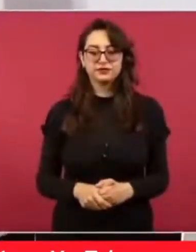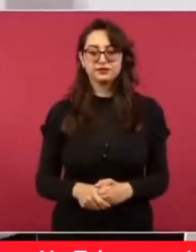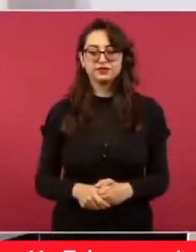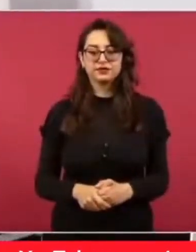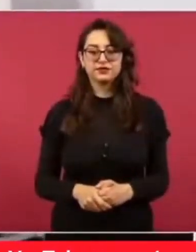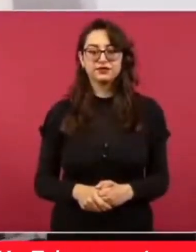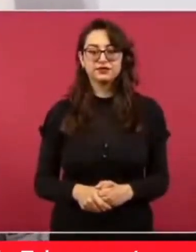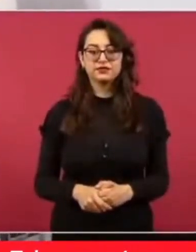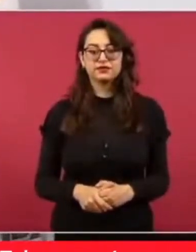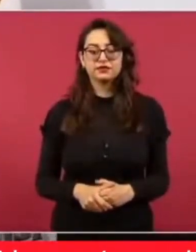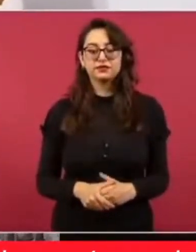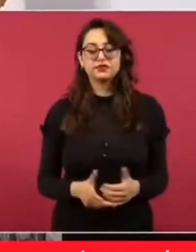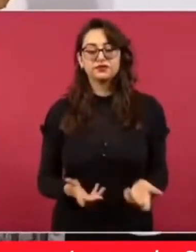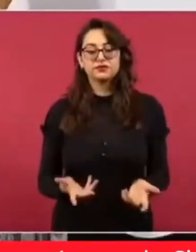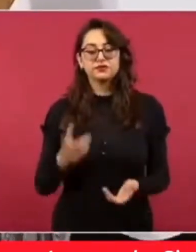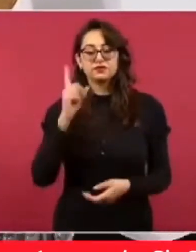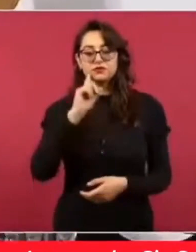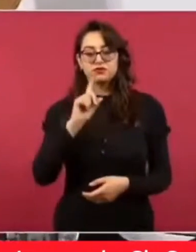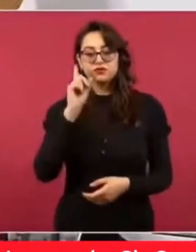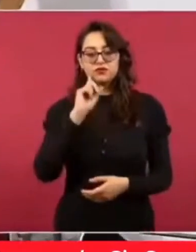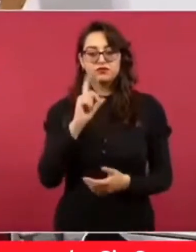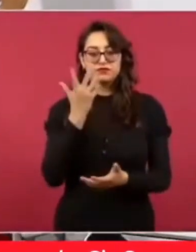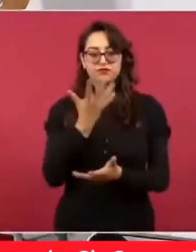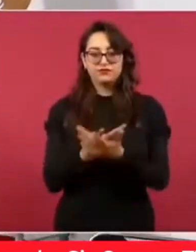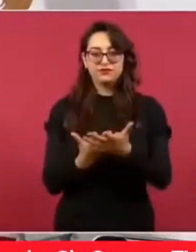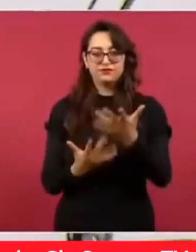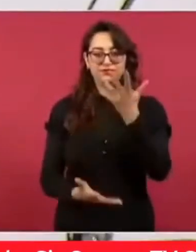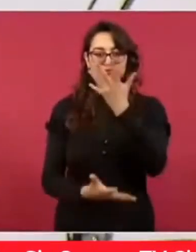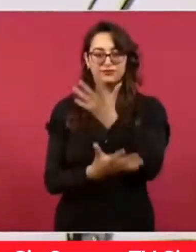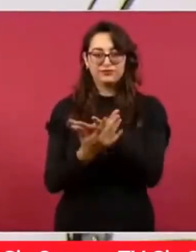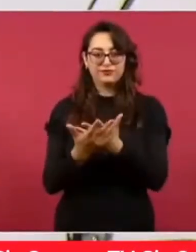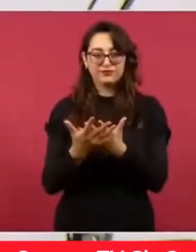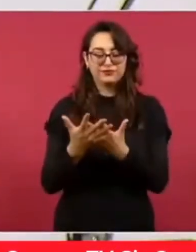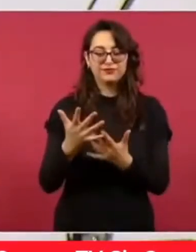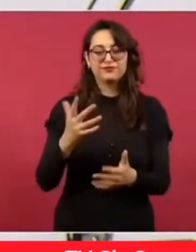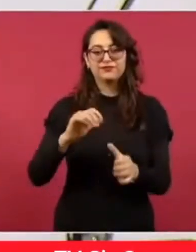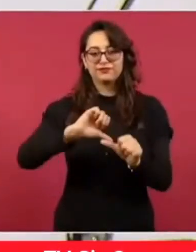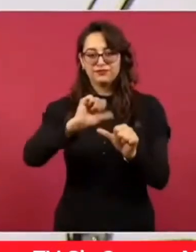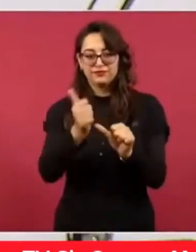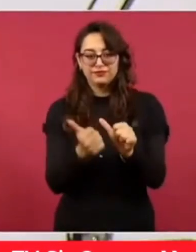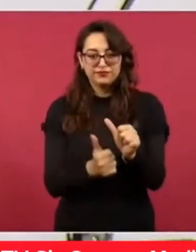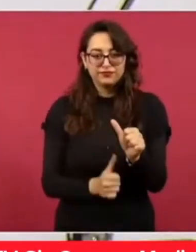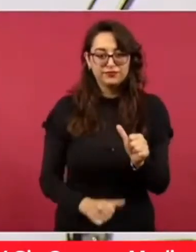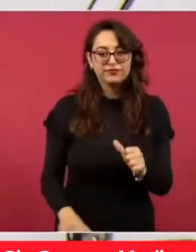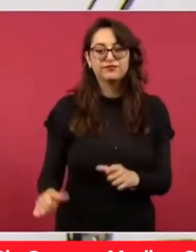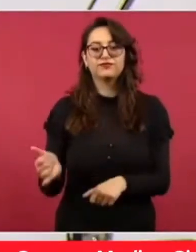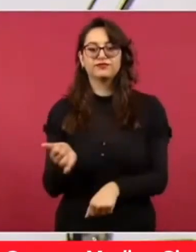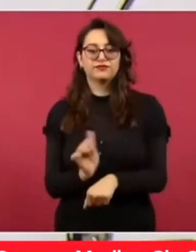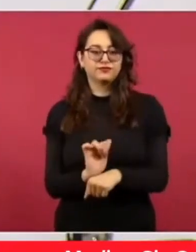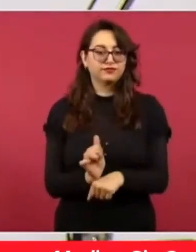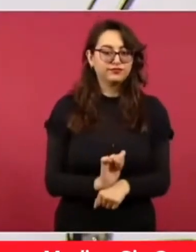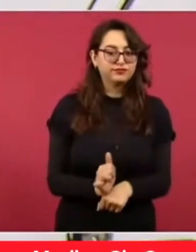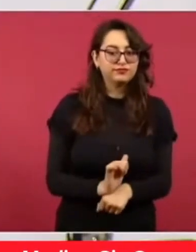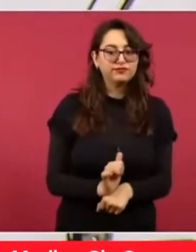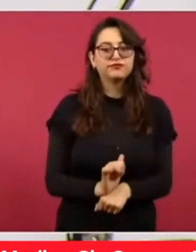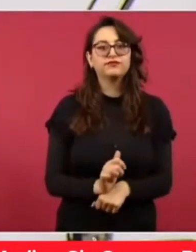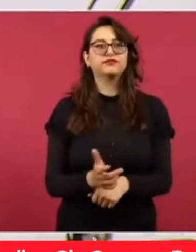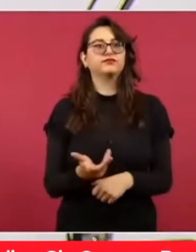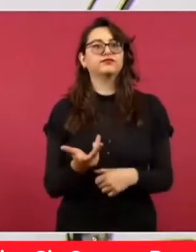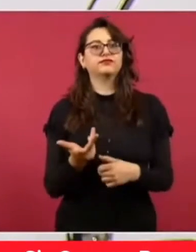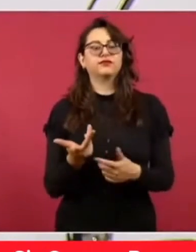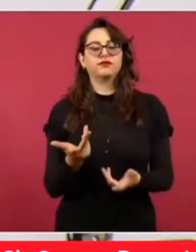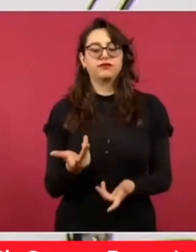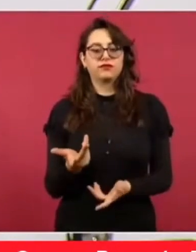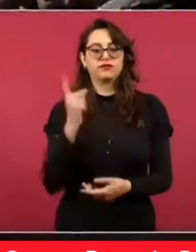periodistas, a las mamás periodistas, a las mamás se dedican